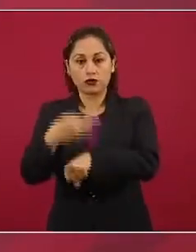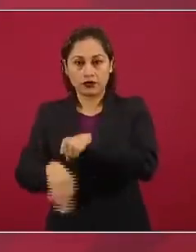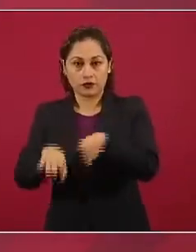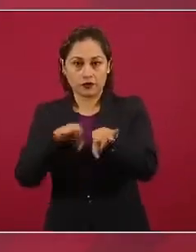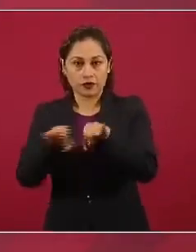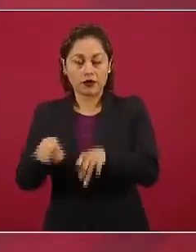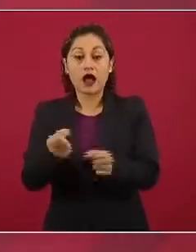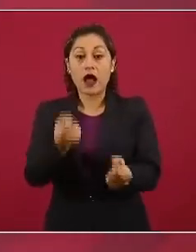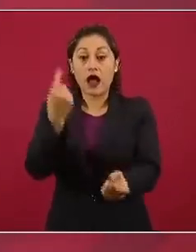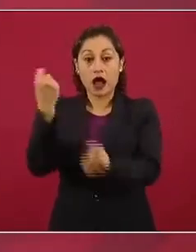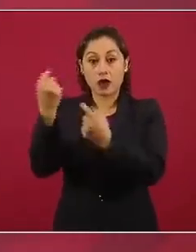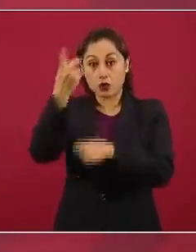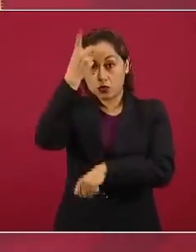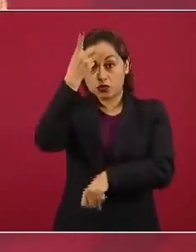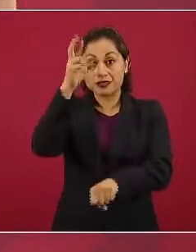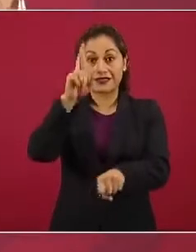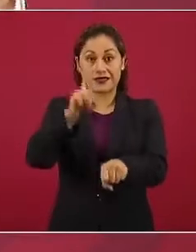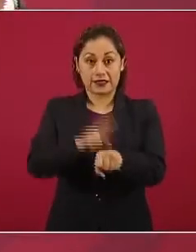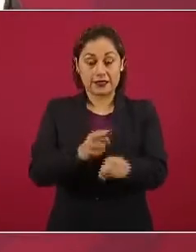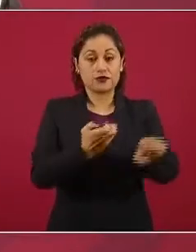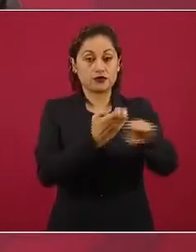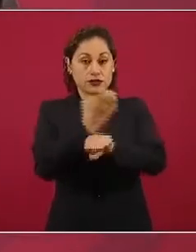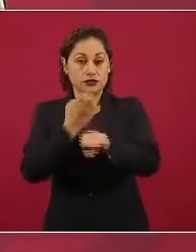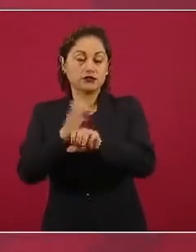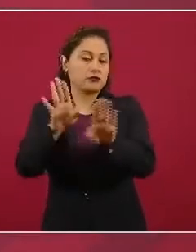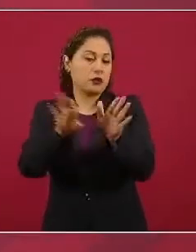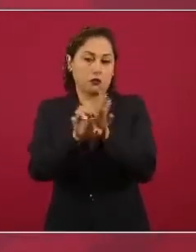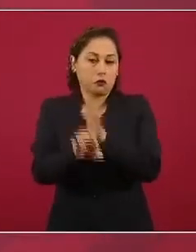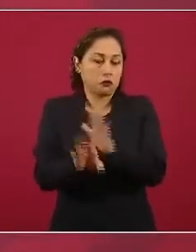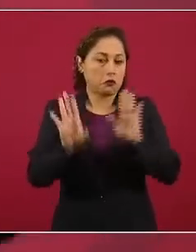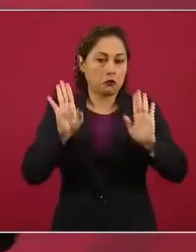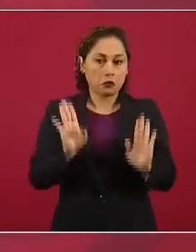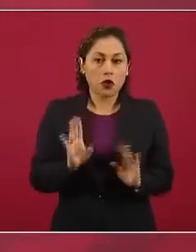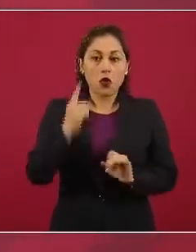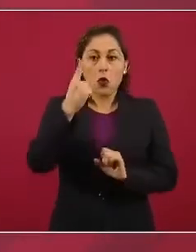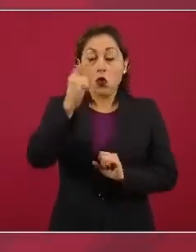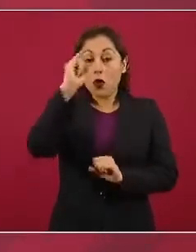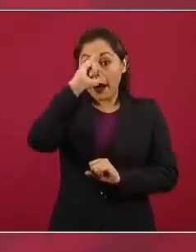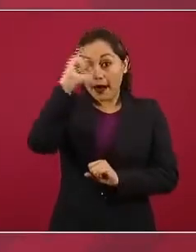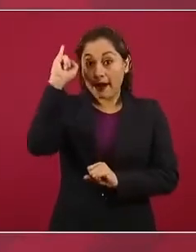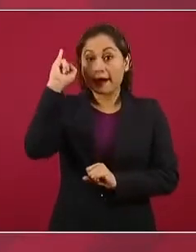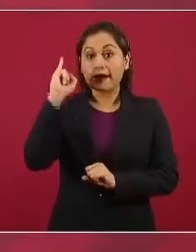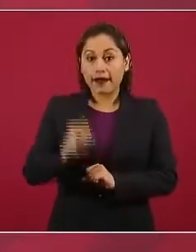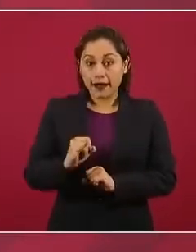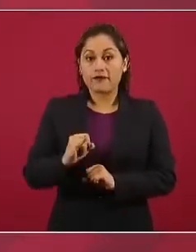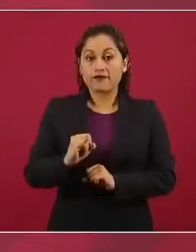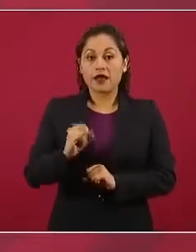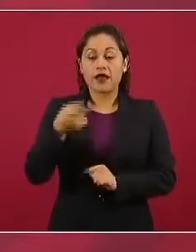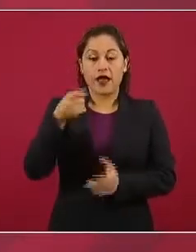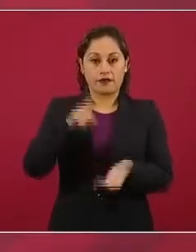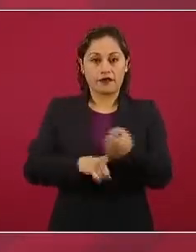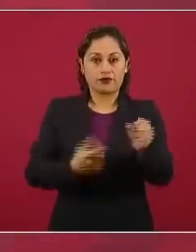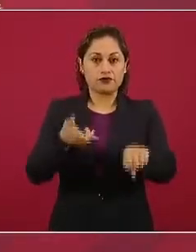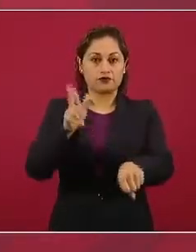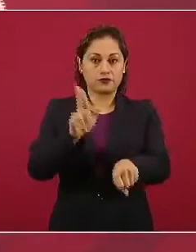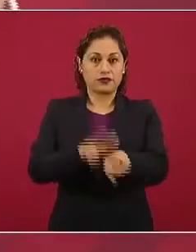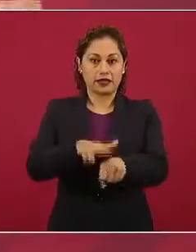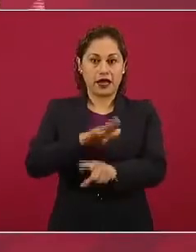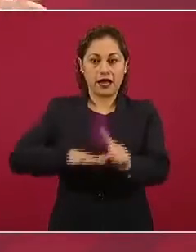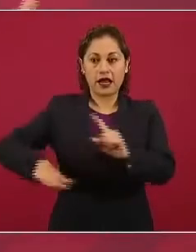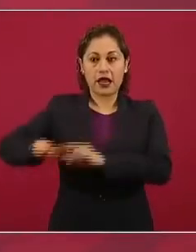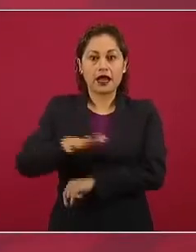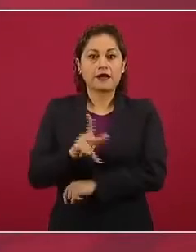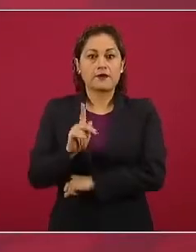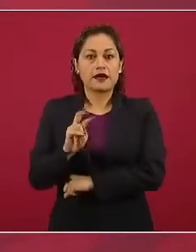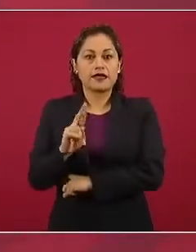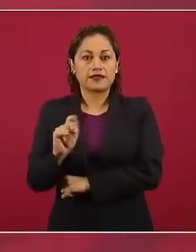representaciones en los estados, pongo ejemplos, un jefe de prestaciones médicas, que su trabajo es todo el diseño, la